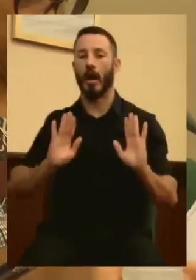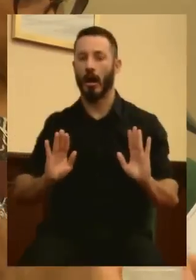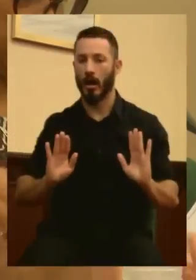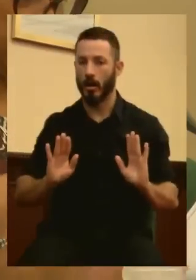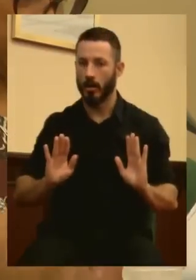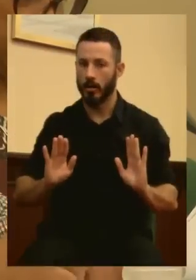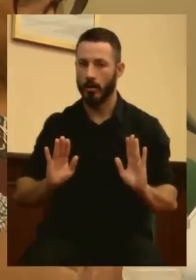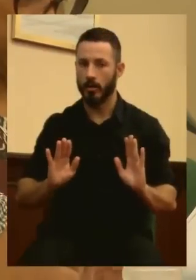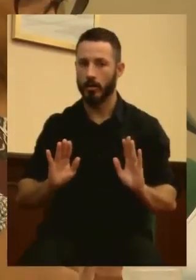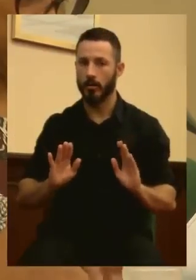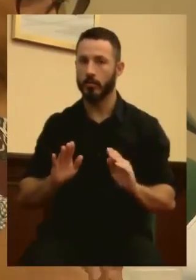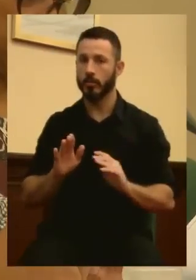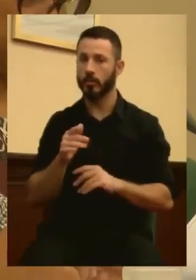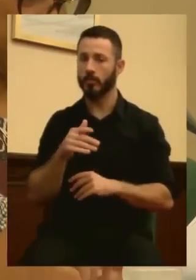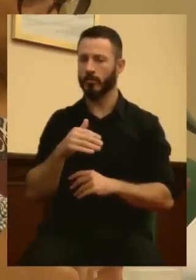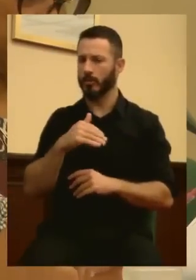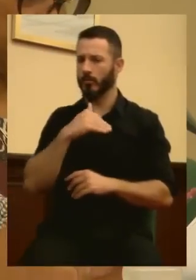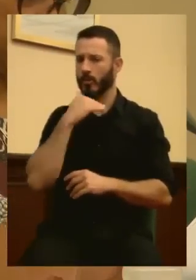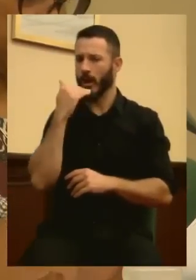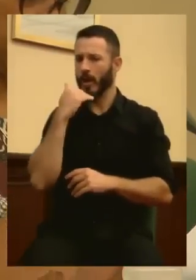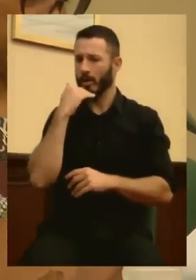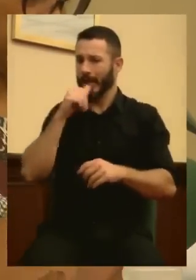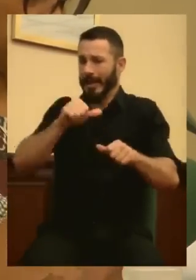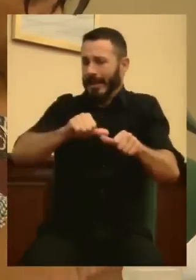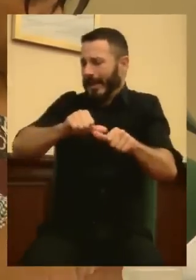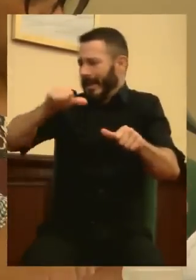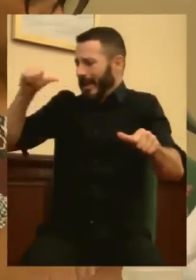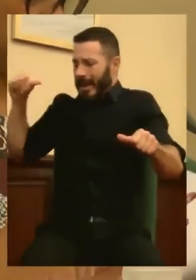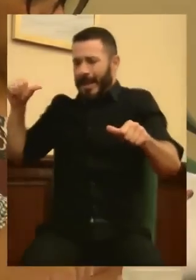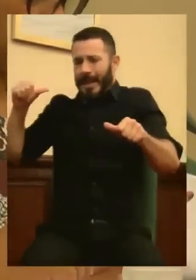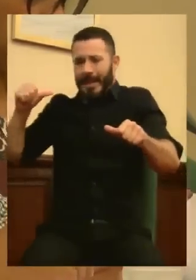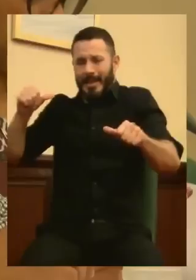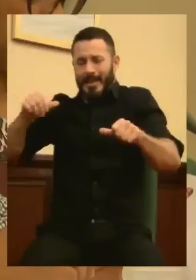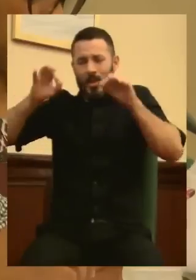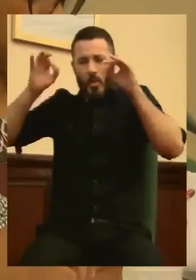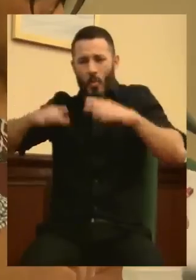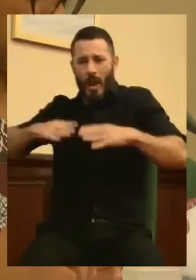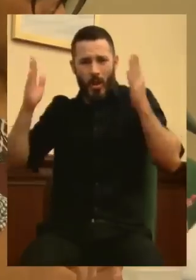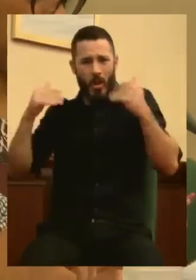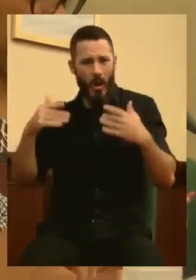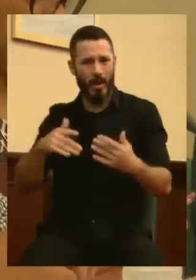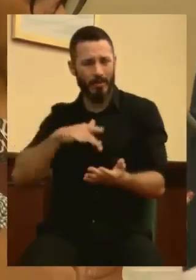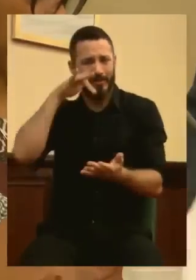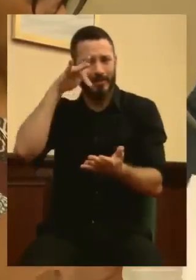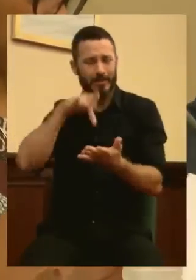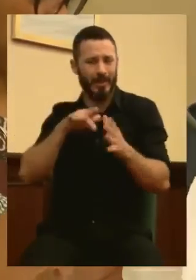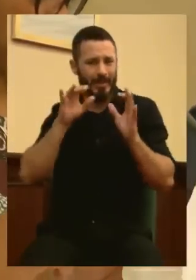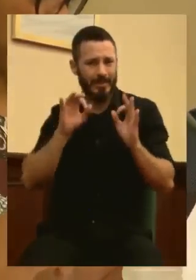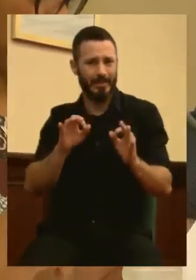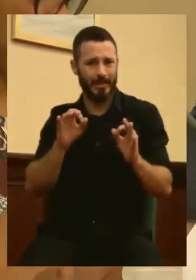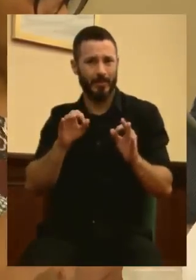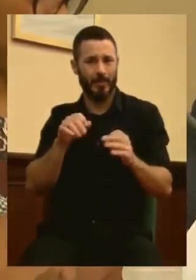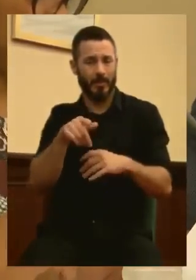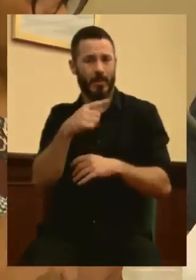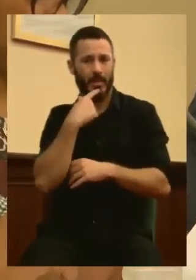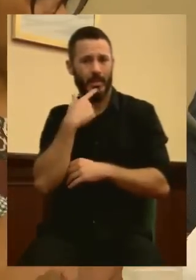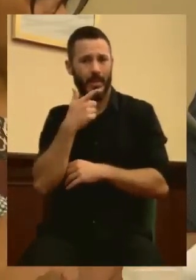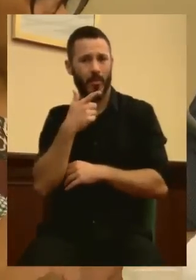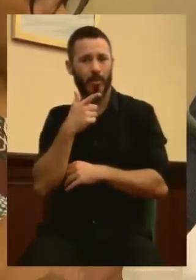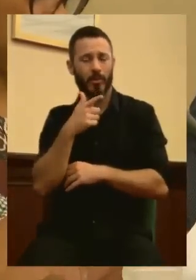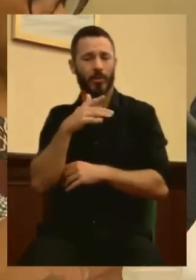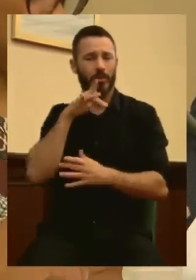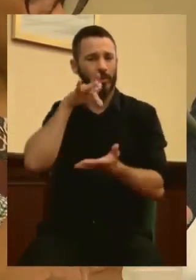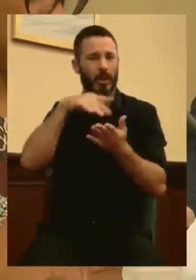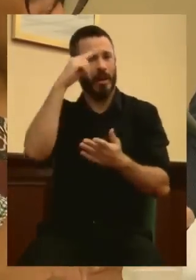Eso fue algo nunca jamás visto en nuestra ciudad. Se refieren a eso cuando hablan de